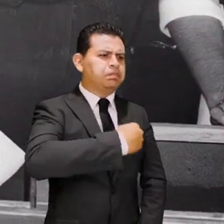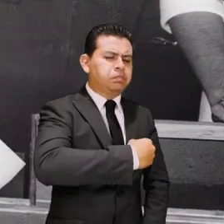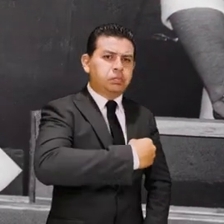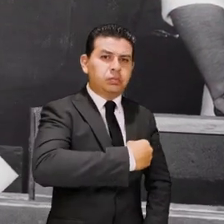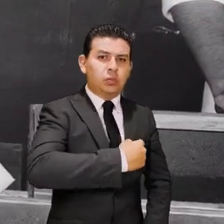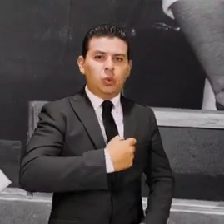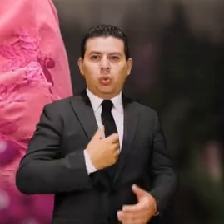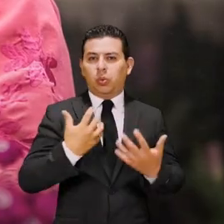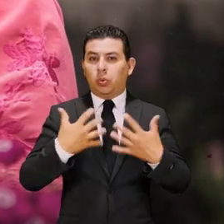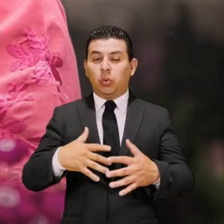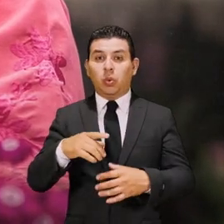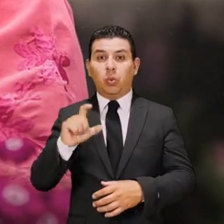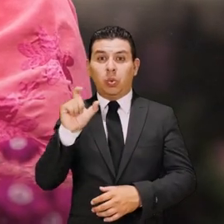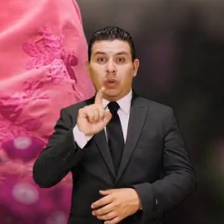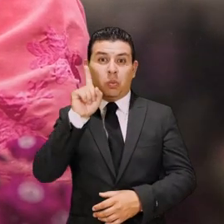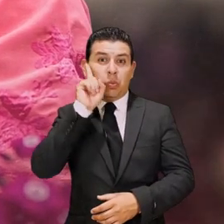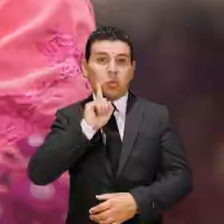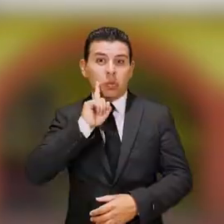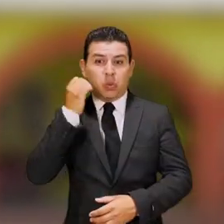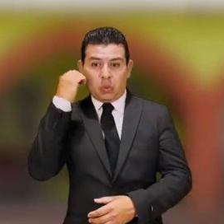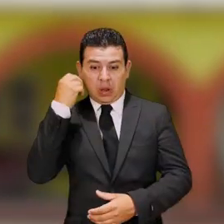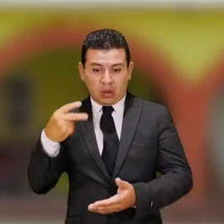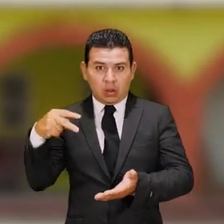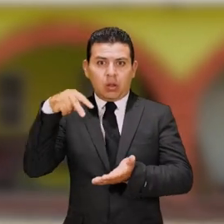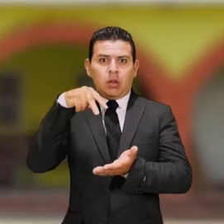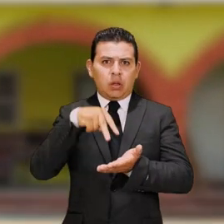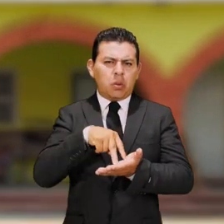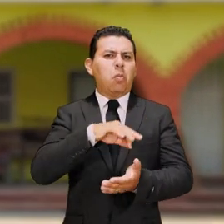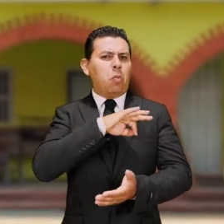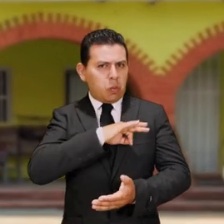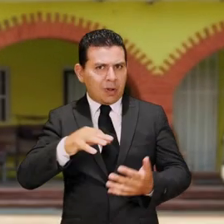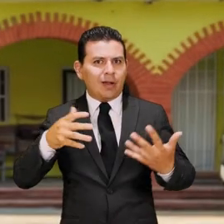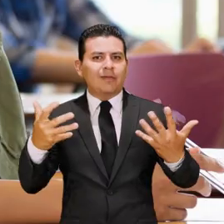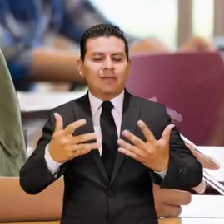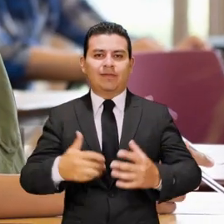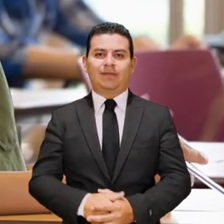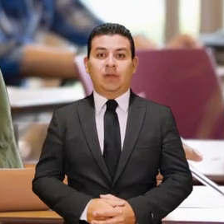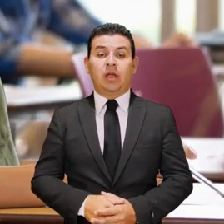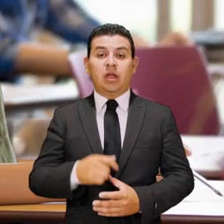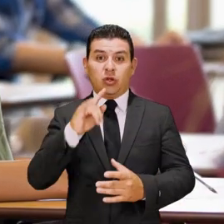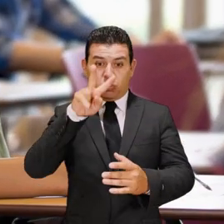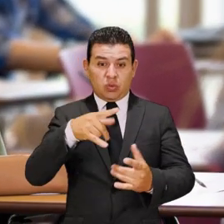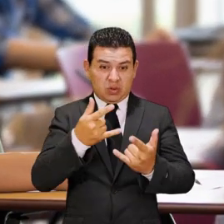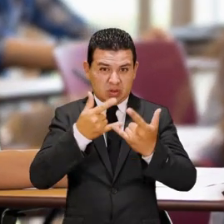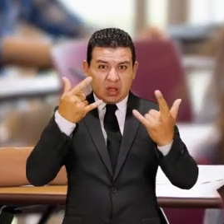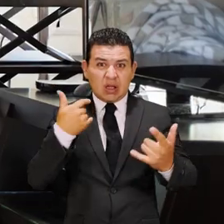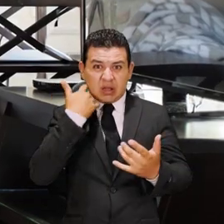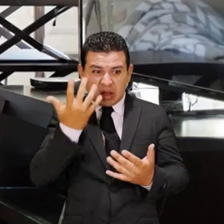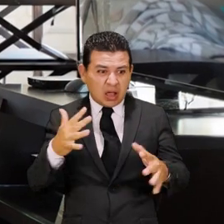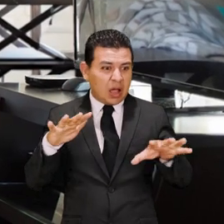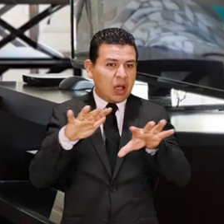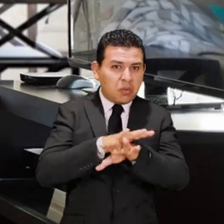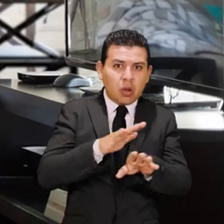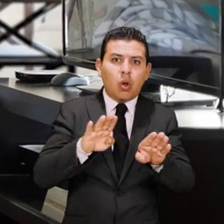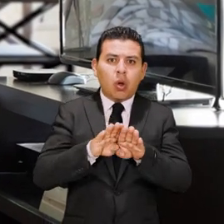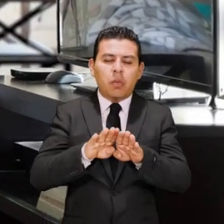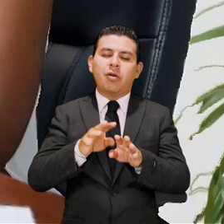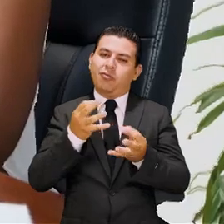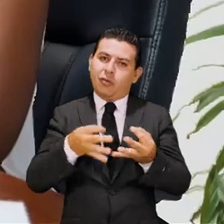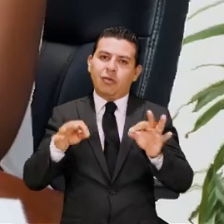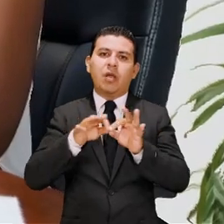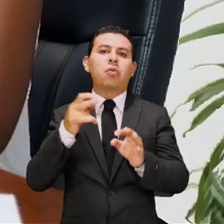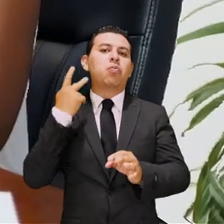impusieron Porque una oaxaqueña logra lo que quiere Para tener una gran historia Es esencial la